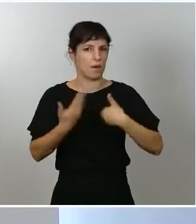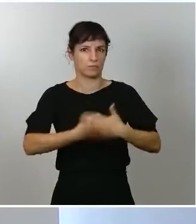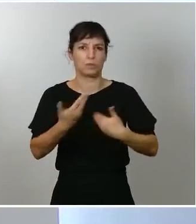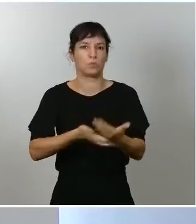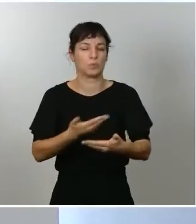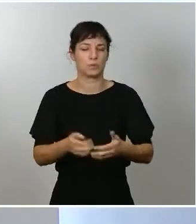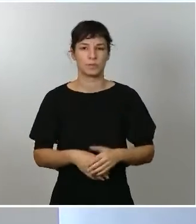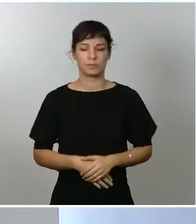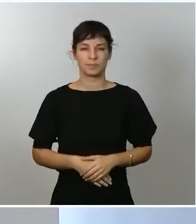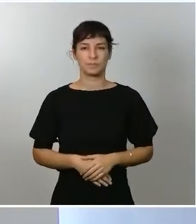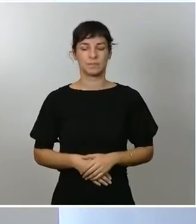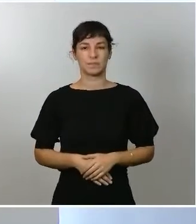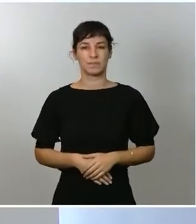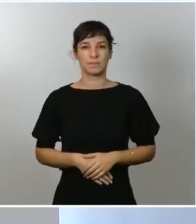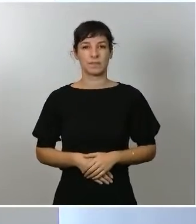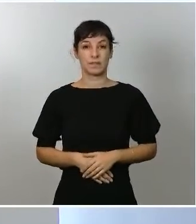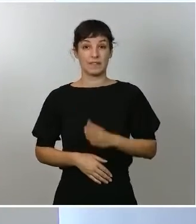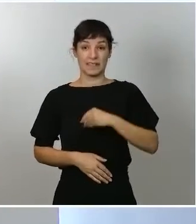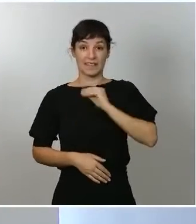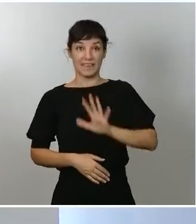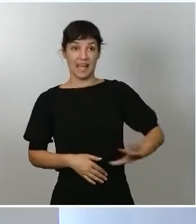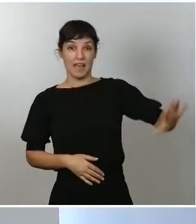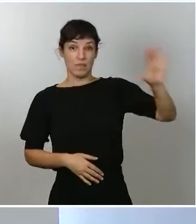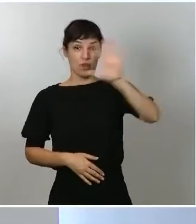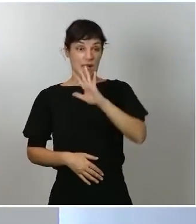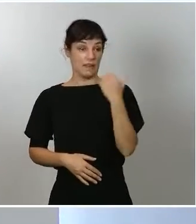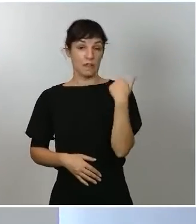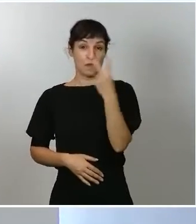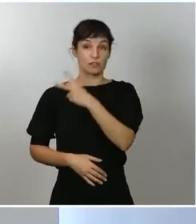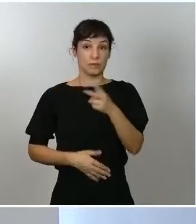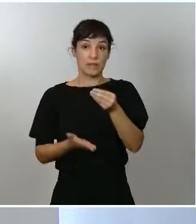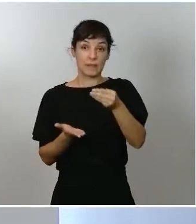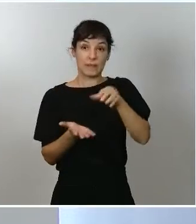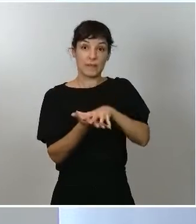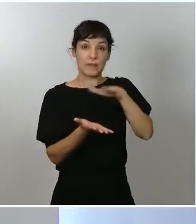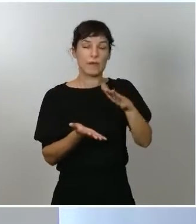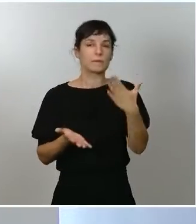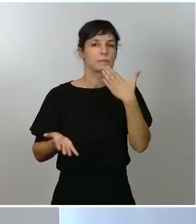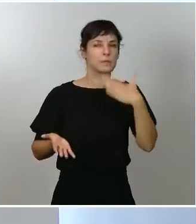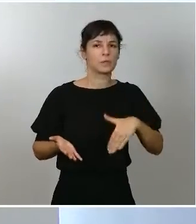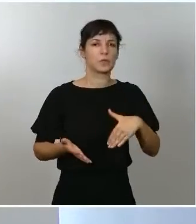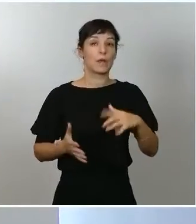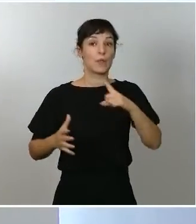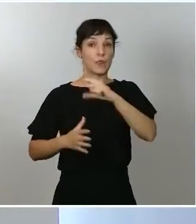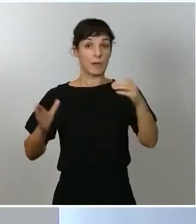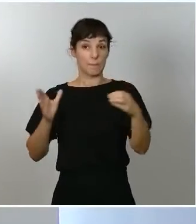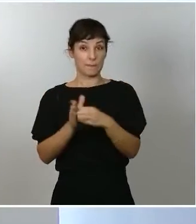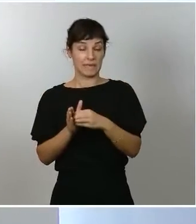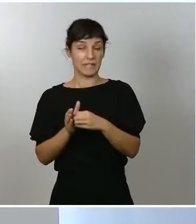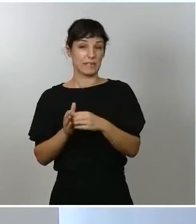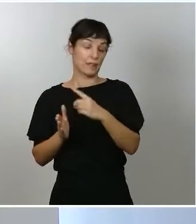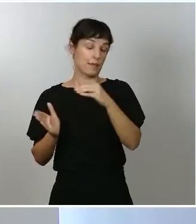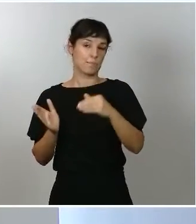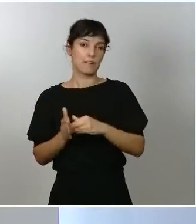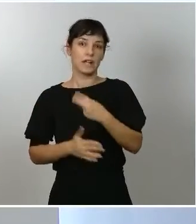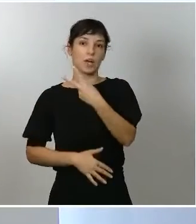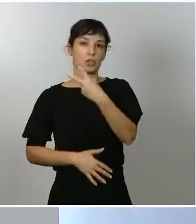media nacional de los últimos 14 días es de 263 casos por cada 100.000 habitantes y hay nueve